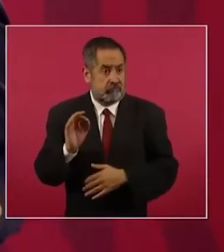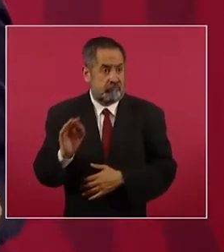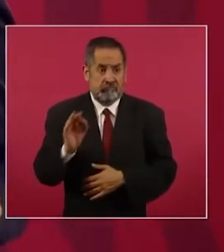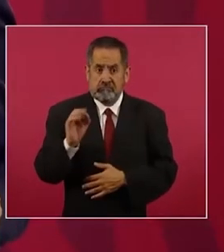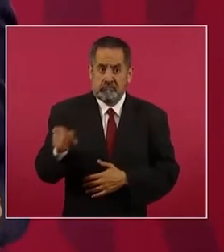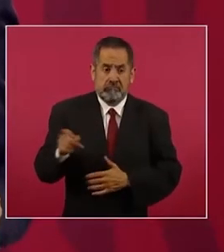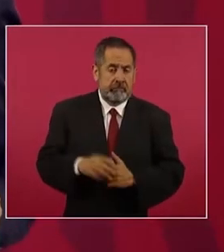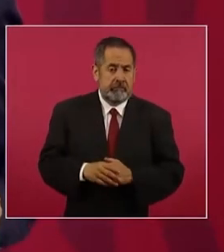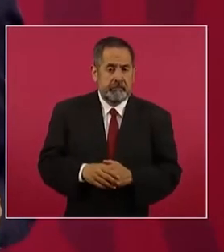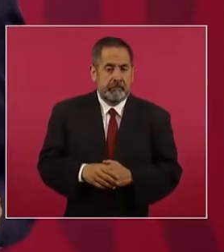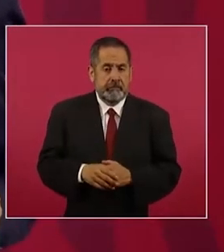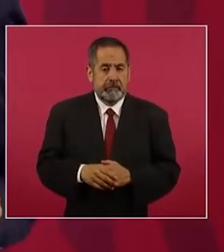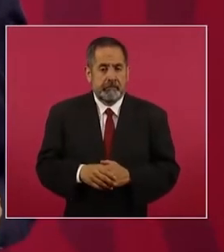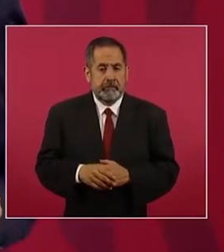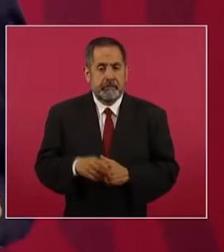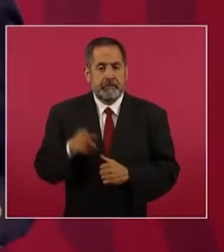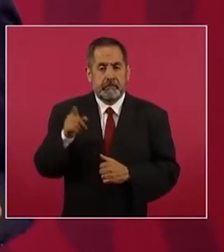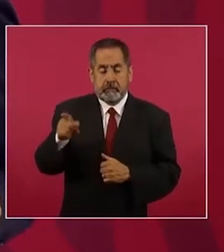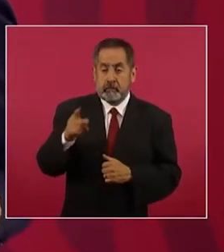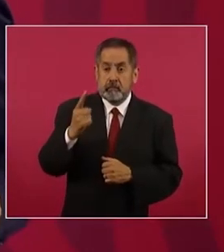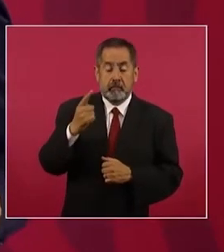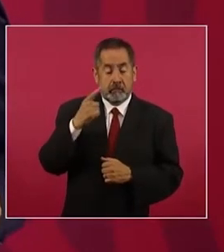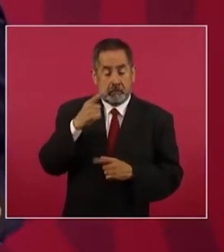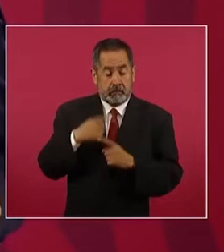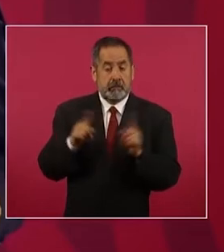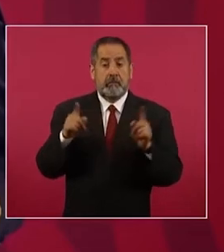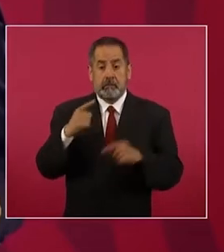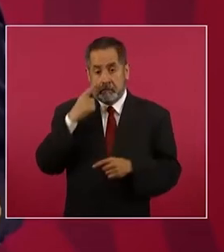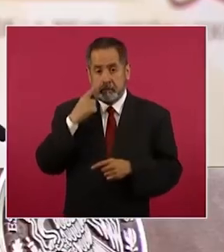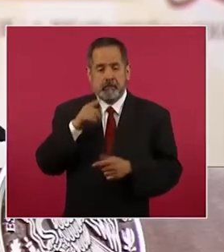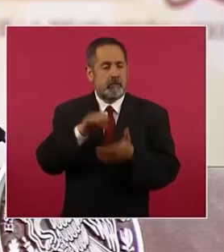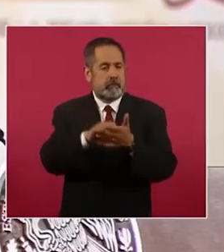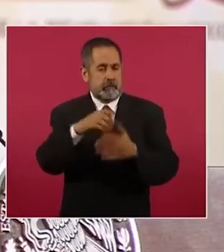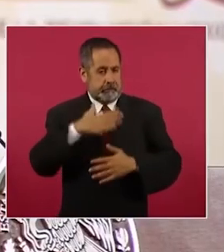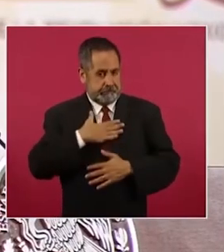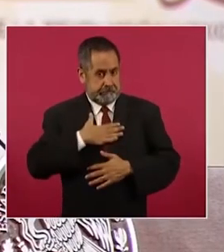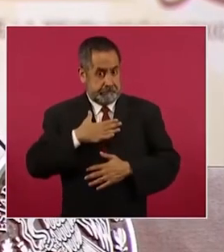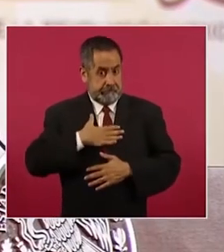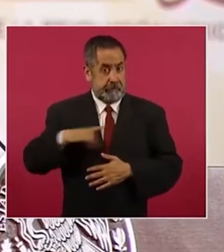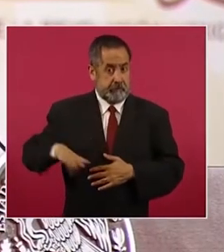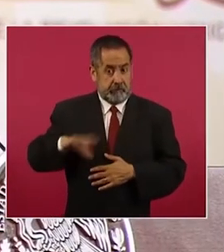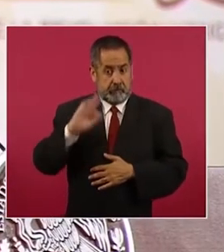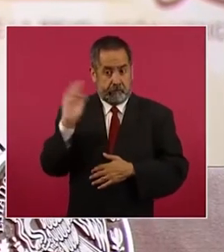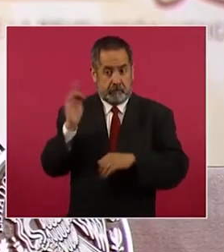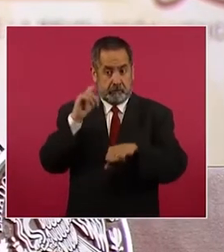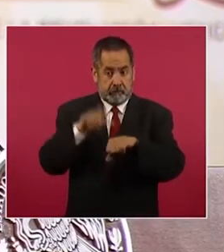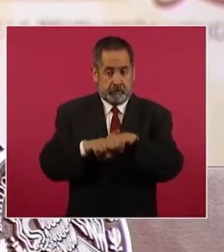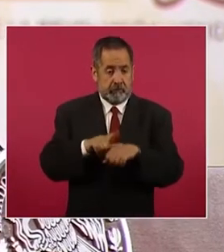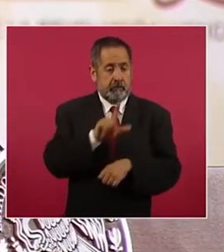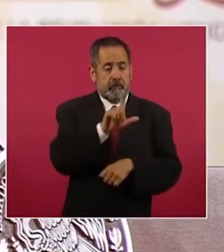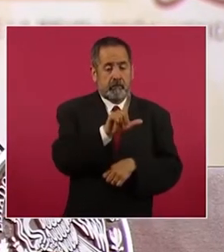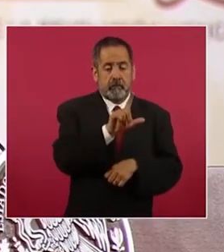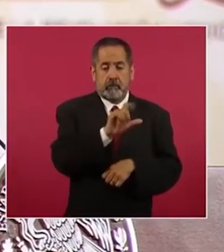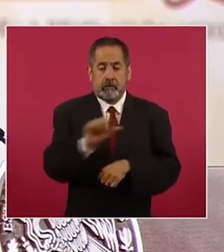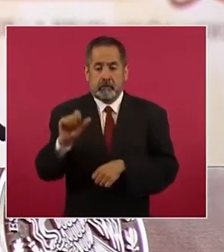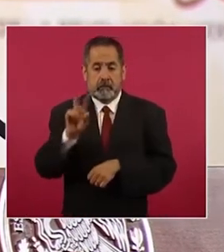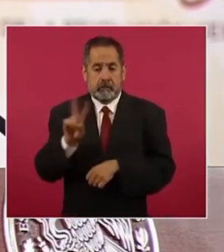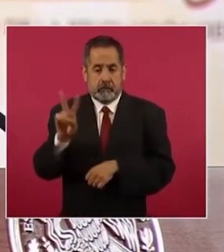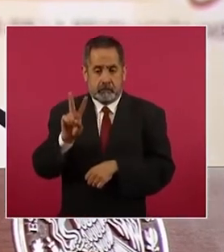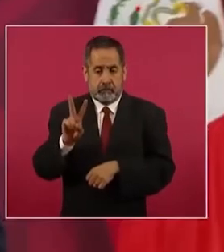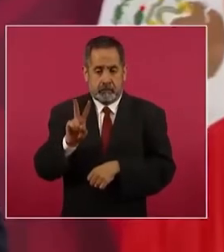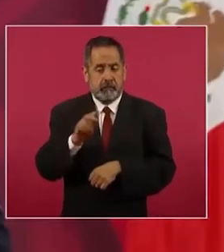una peculiaridad nosotros nos reunimos de lunes a viernes de seis